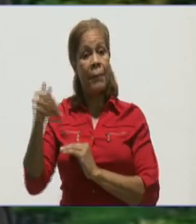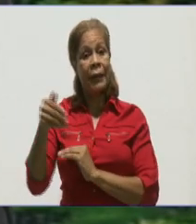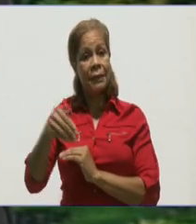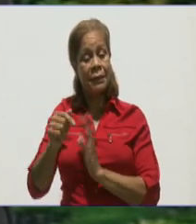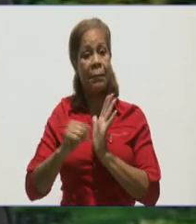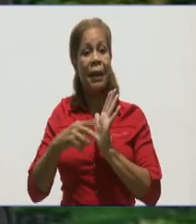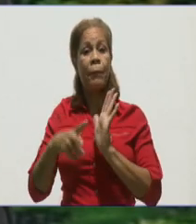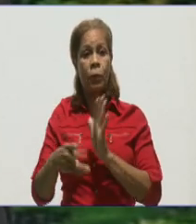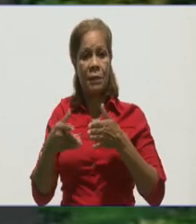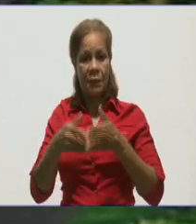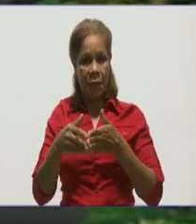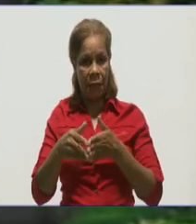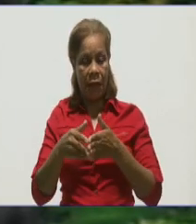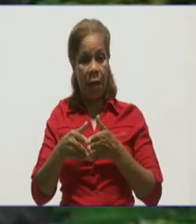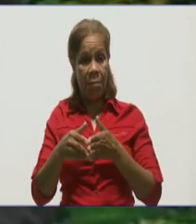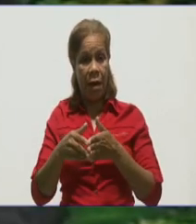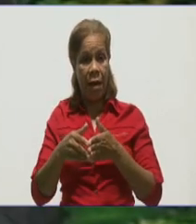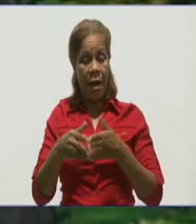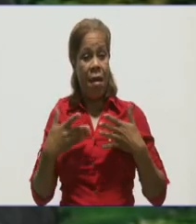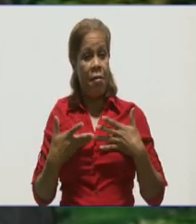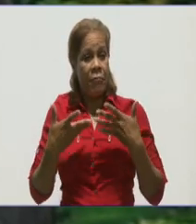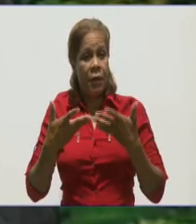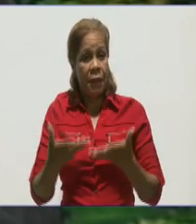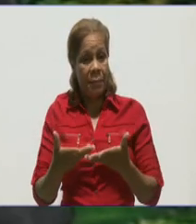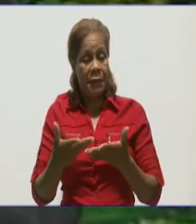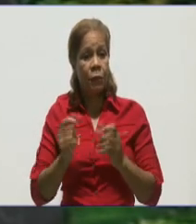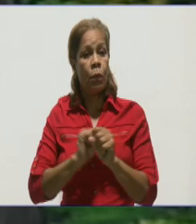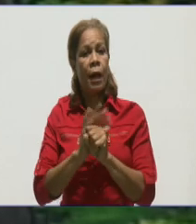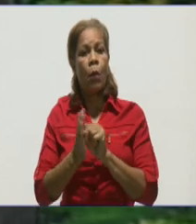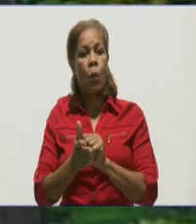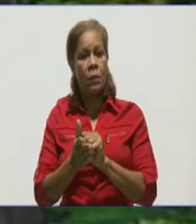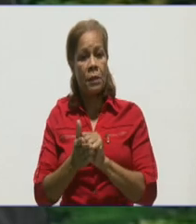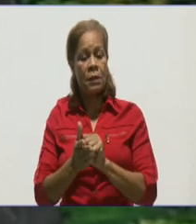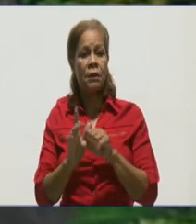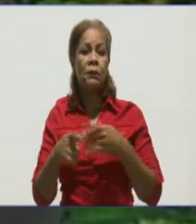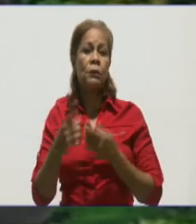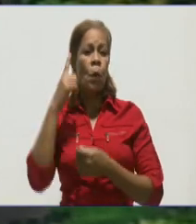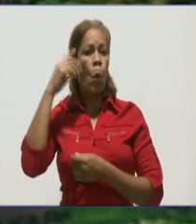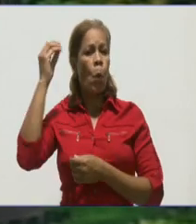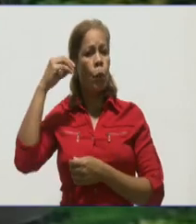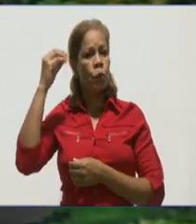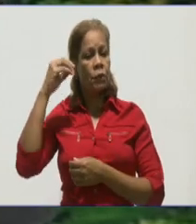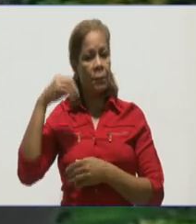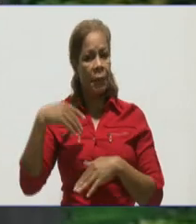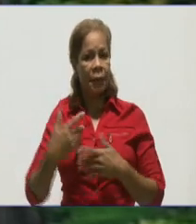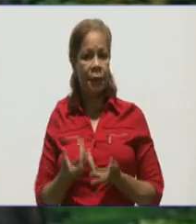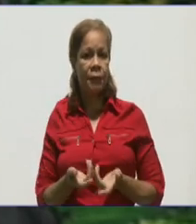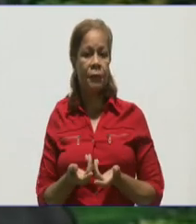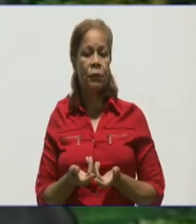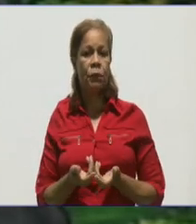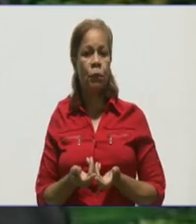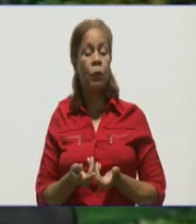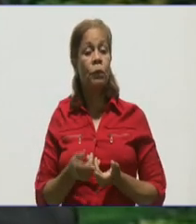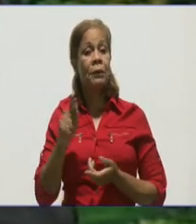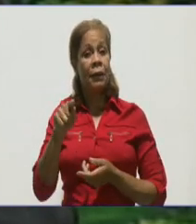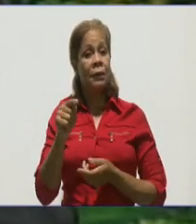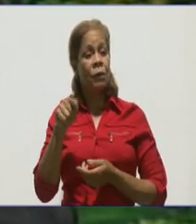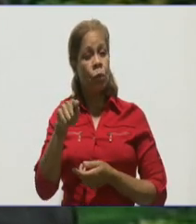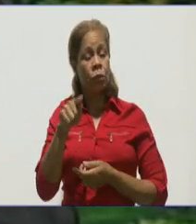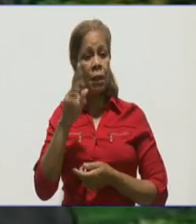Granma en el enfrentamiento a la COVID-19 con su sapiencia, con sus consejos, con su conocimiento desde el punto de vista profesional,